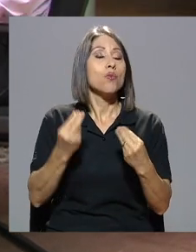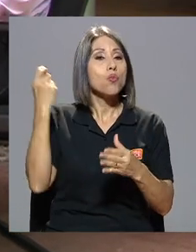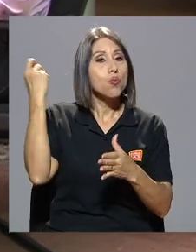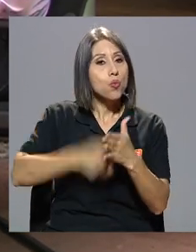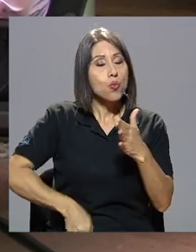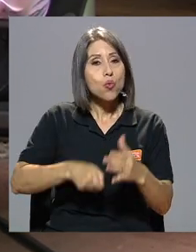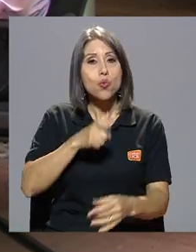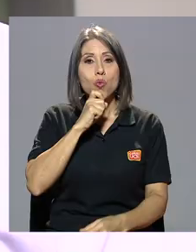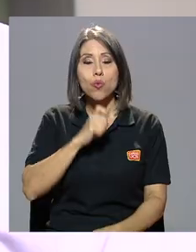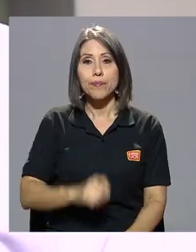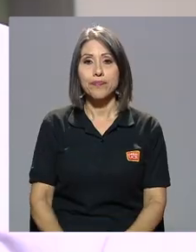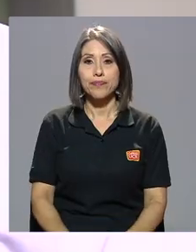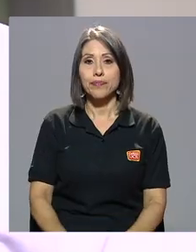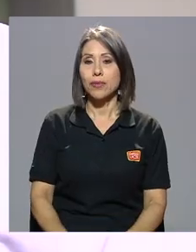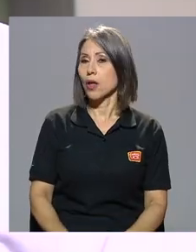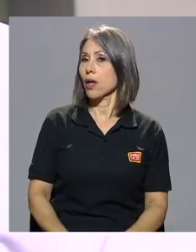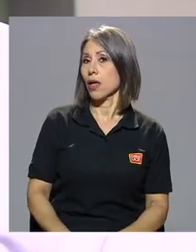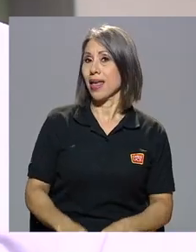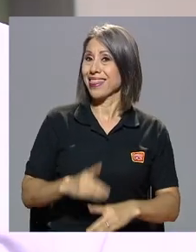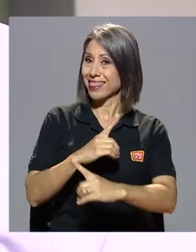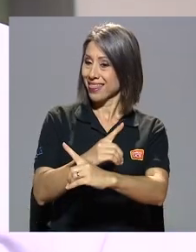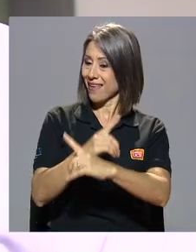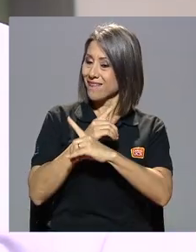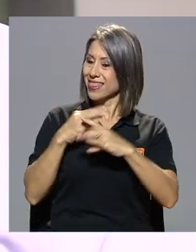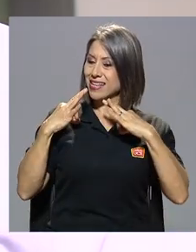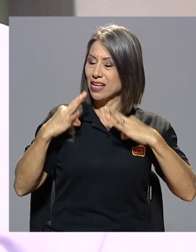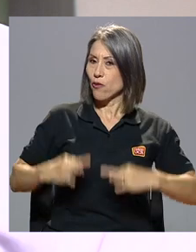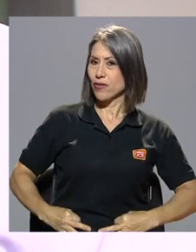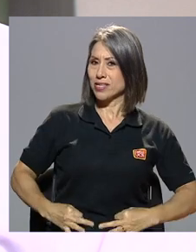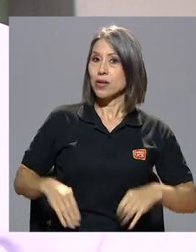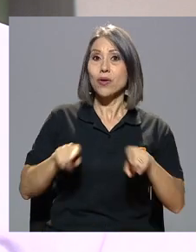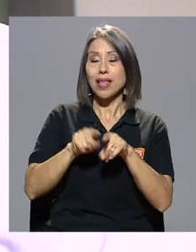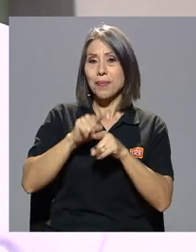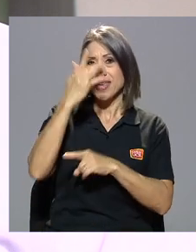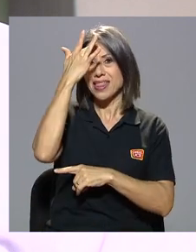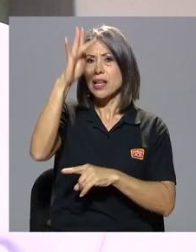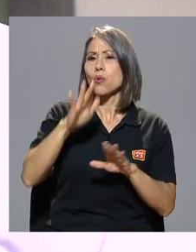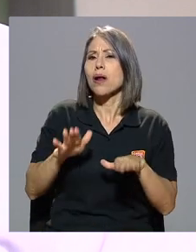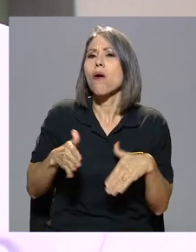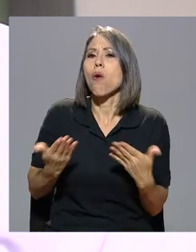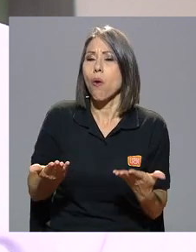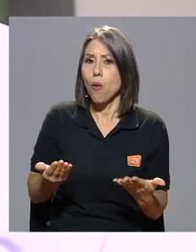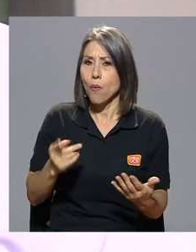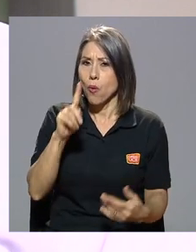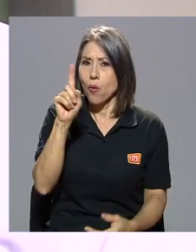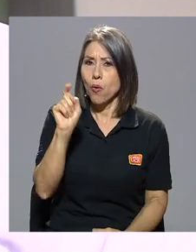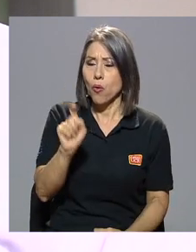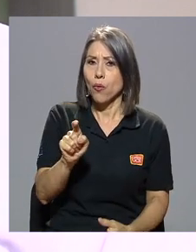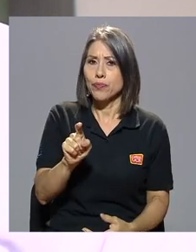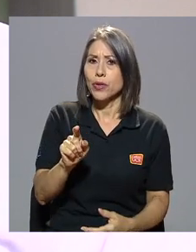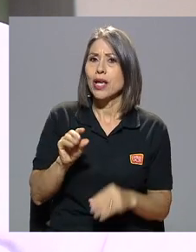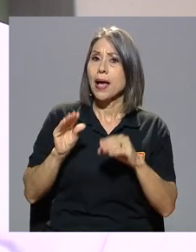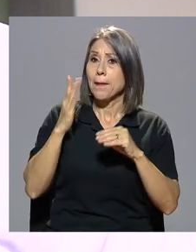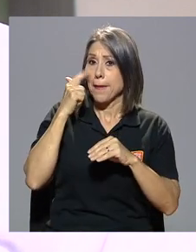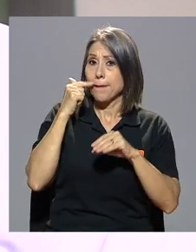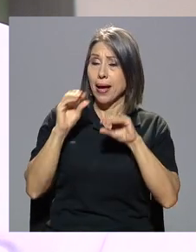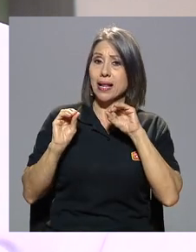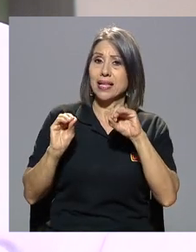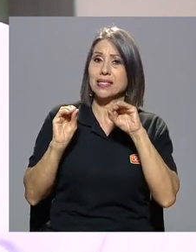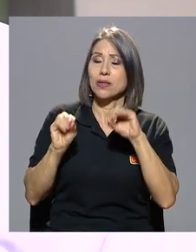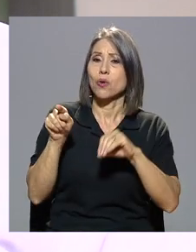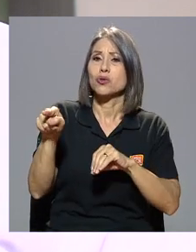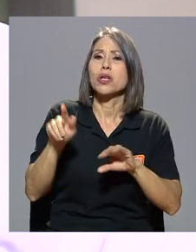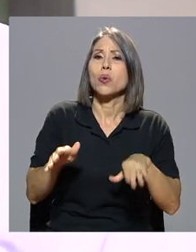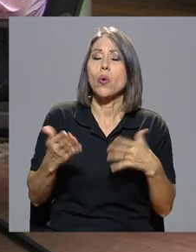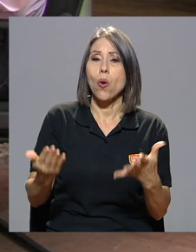muy, pero muy dura. ¿Cómo defenderse no solamente en lo físico, sino también en lo intelectual? Eso. ¿Cómo le enseñó su